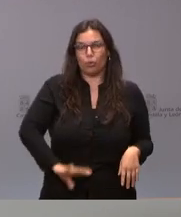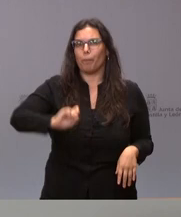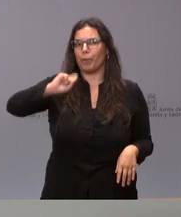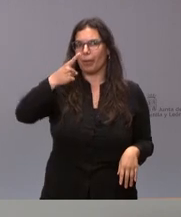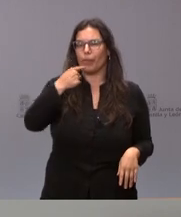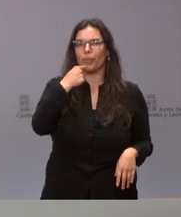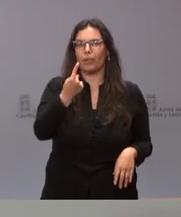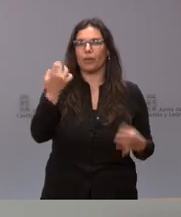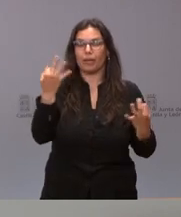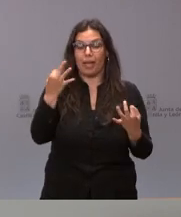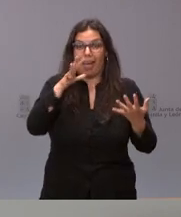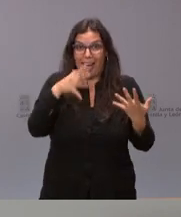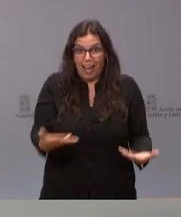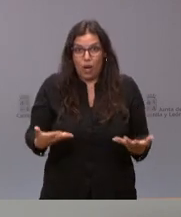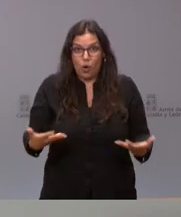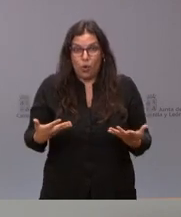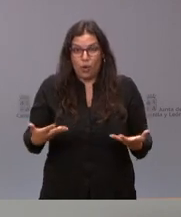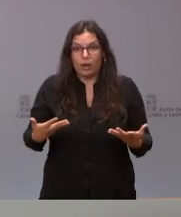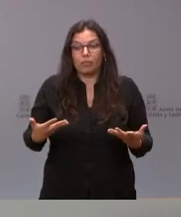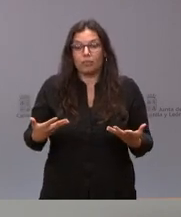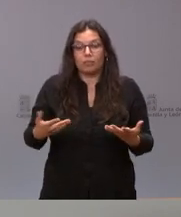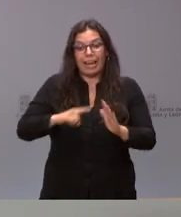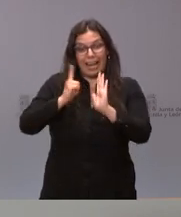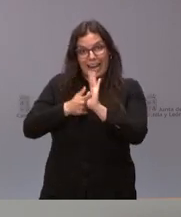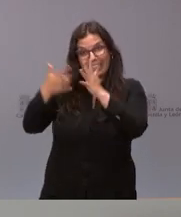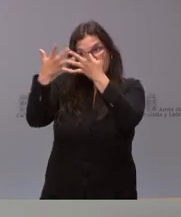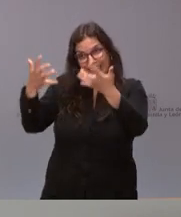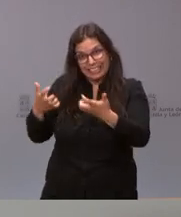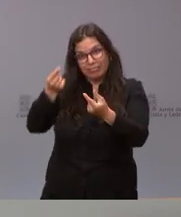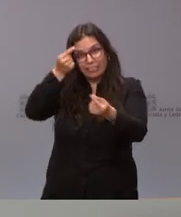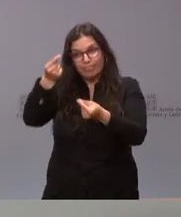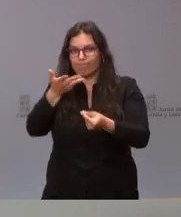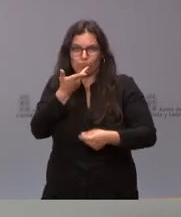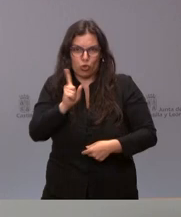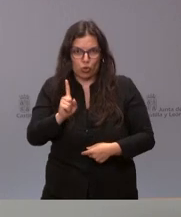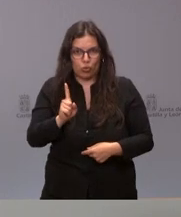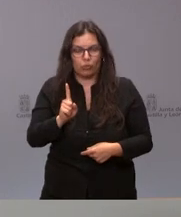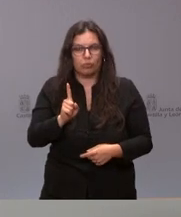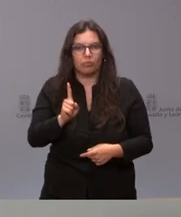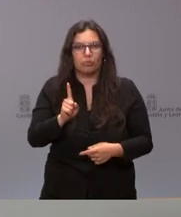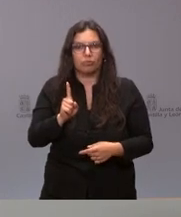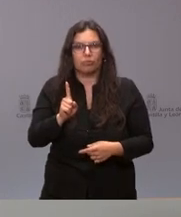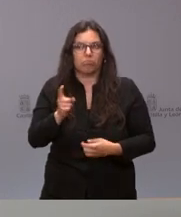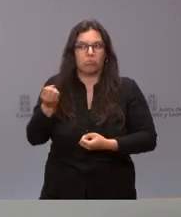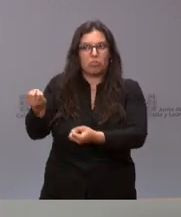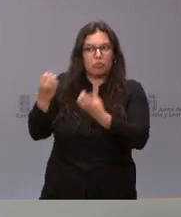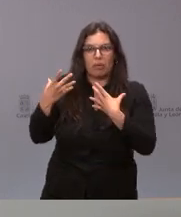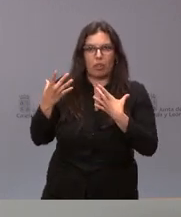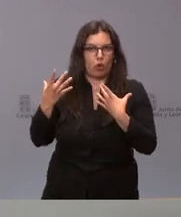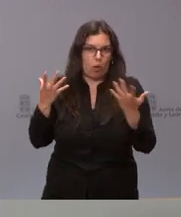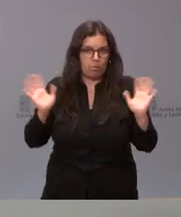que todavía en el día de hoy no conocemos el contenido preciso de ese proyecto de ley, tampoco se nos ha informado y tampoco